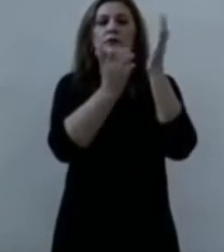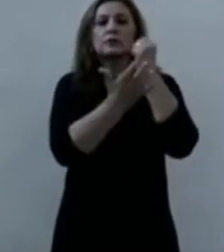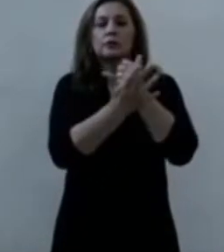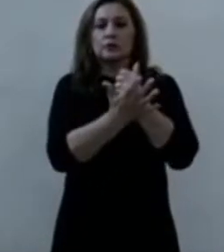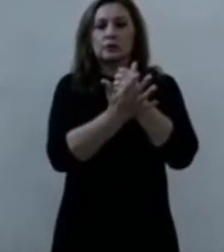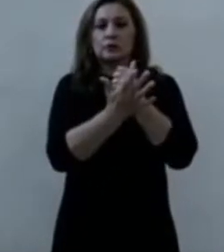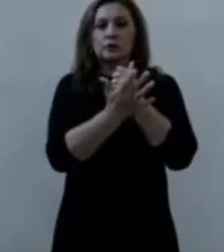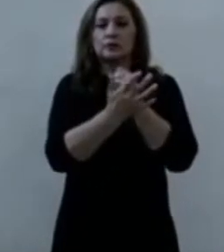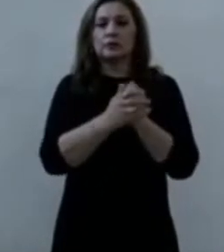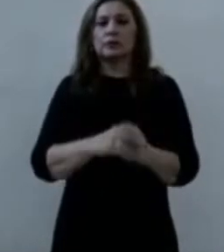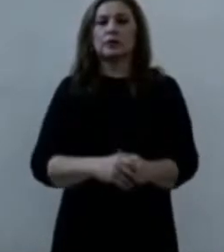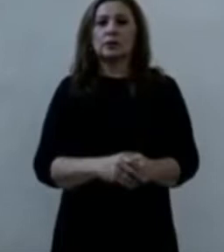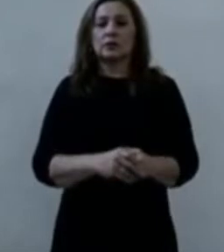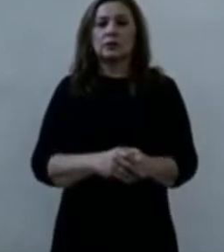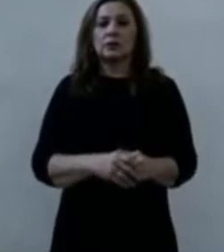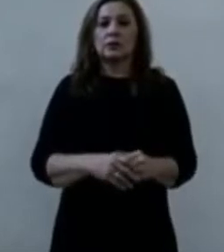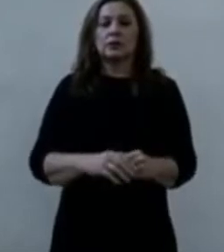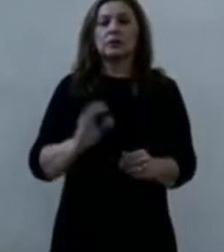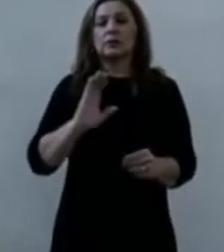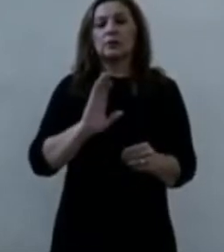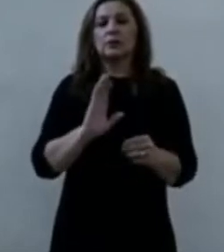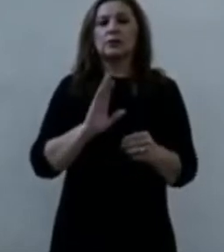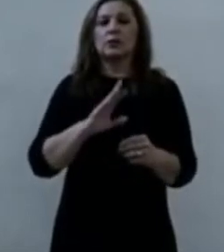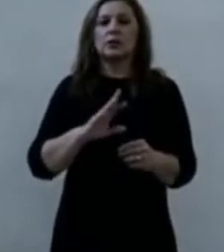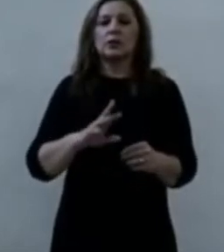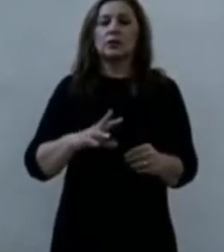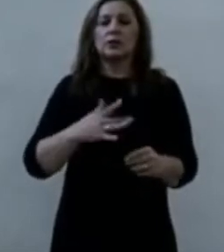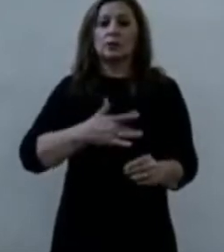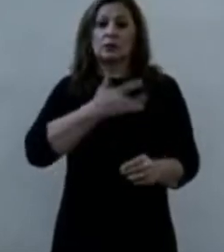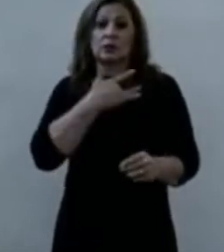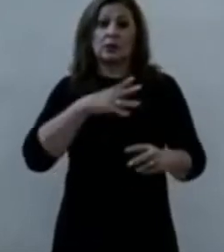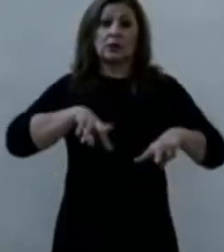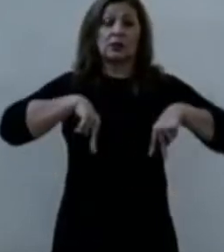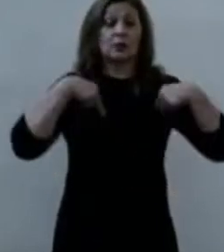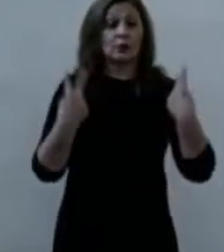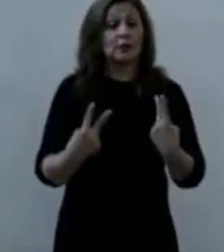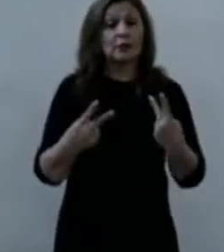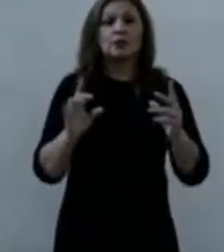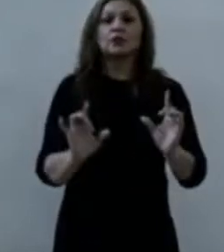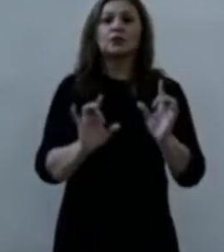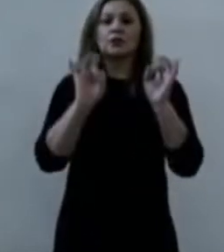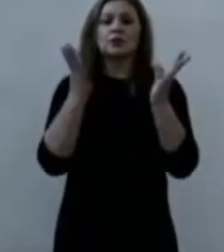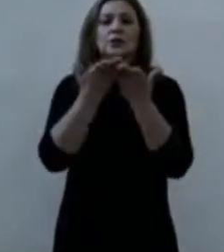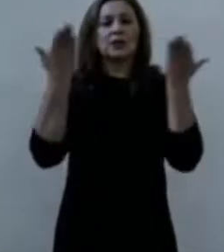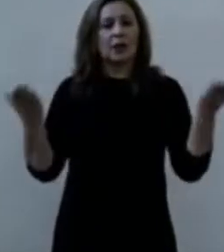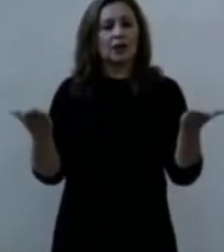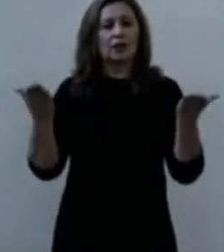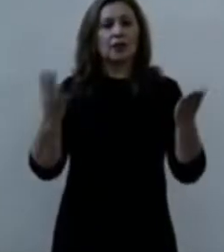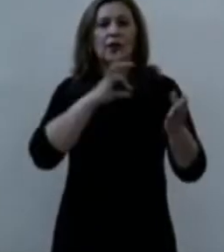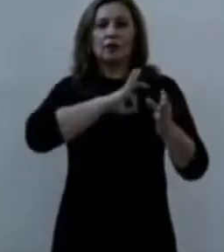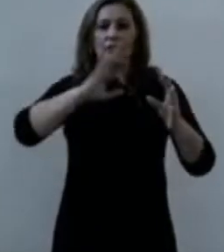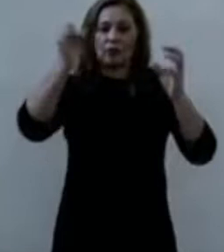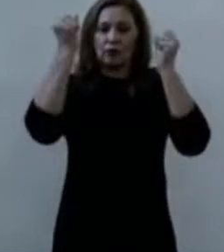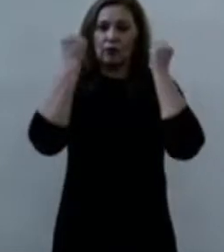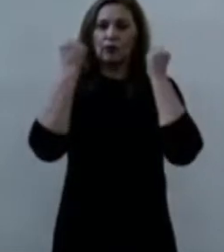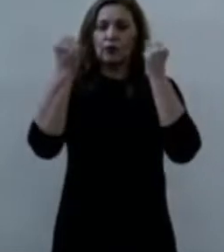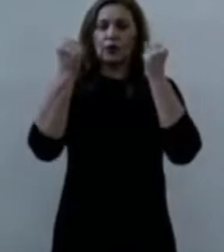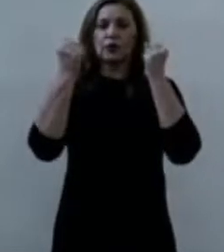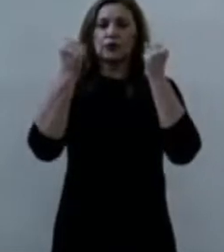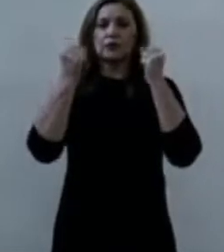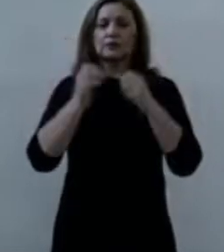Cuando soy débil, entonces soy fuerte. Cristo,